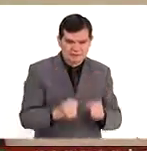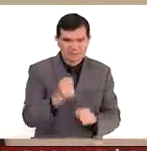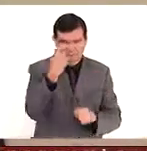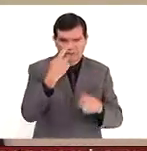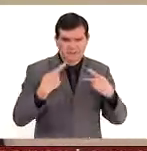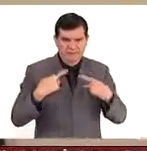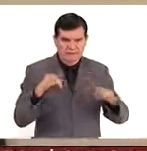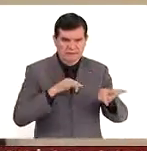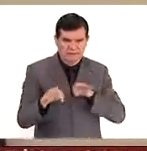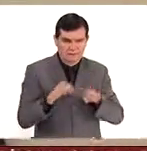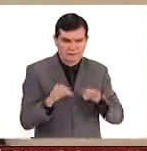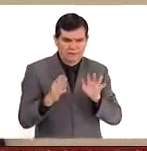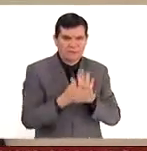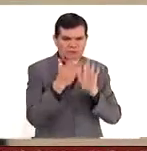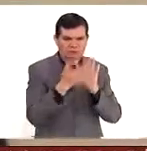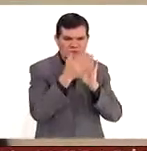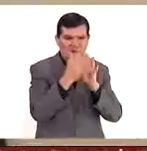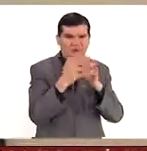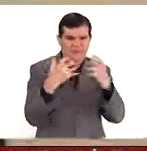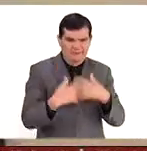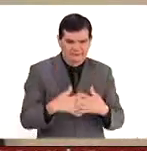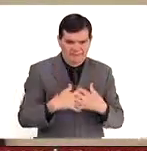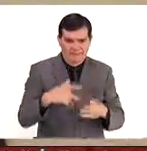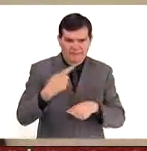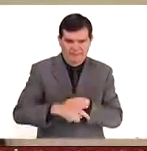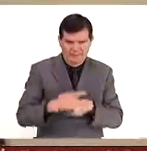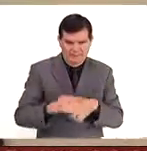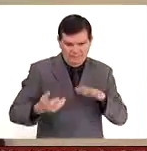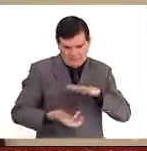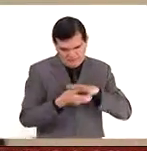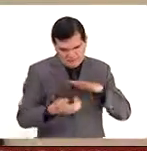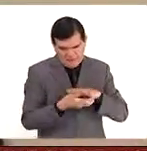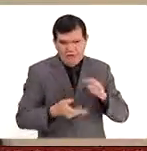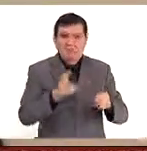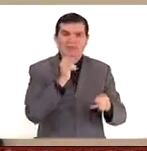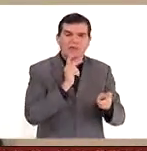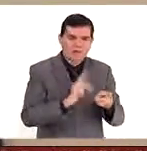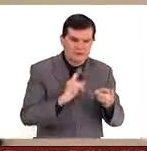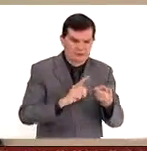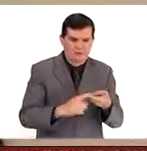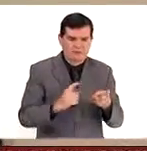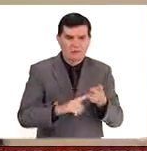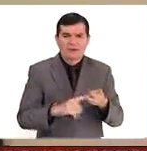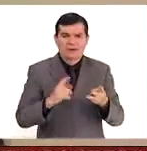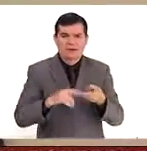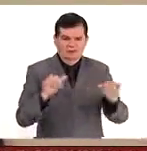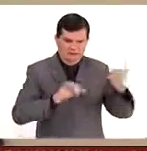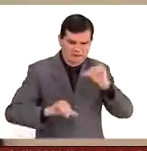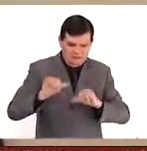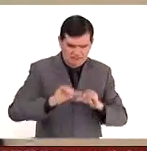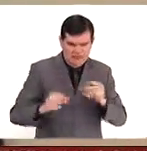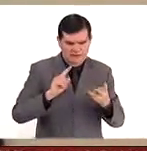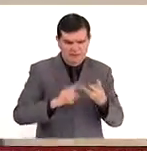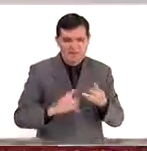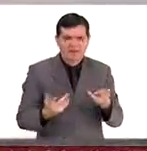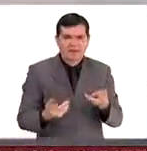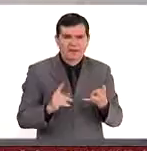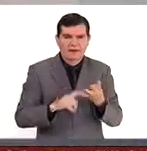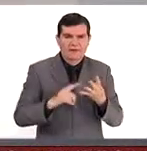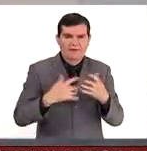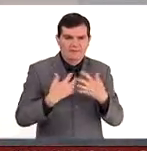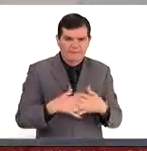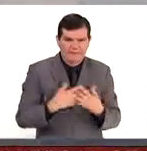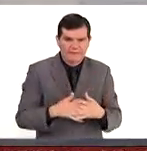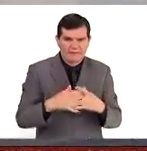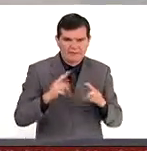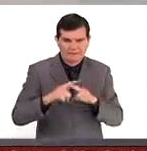trabajadores, no solamente en construcción, sino a industrias riesgosas, como minería, petroquímica, industrias químicas, industrias